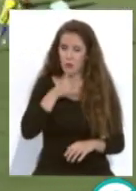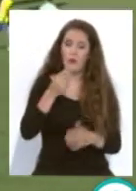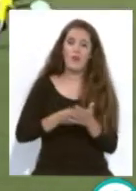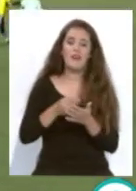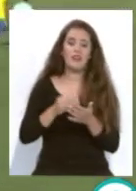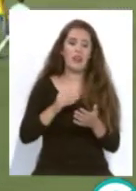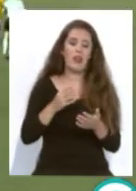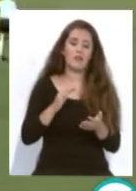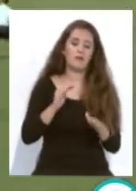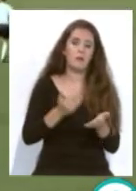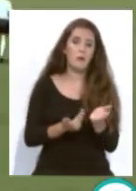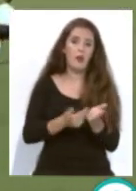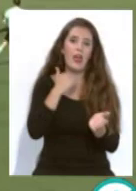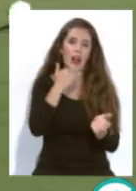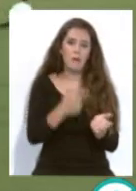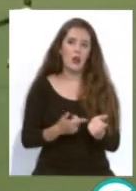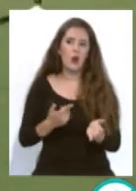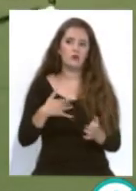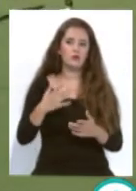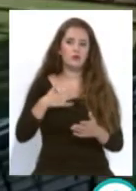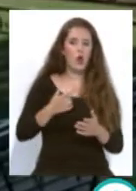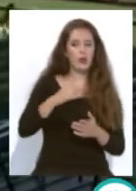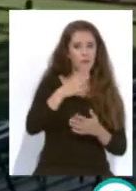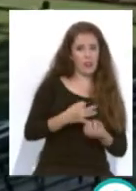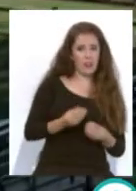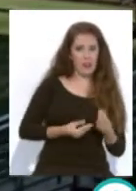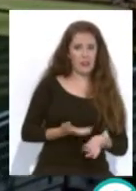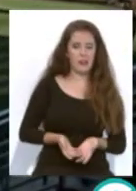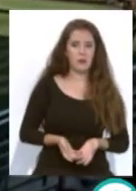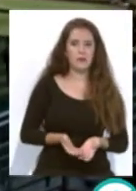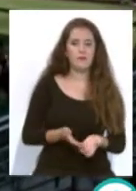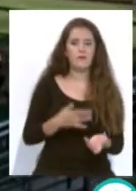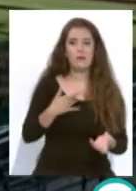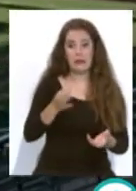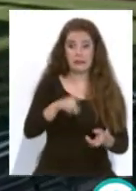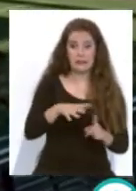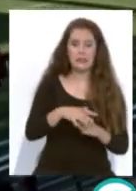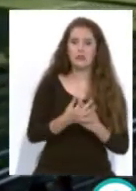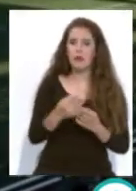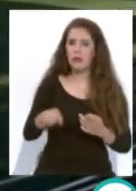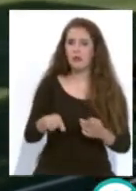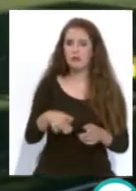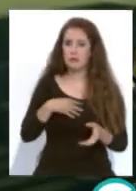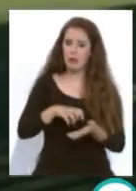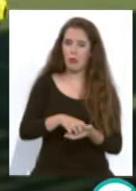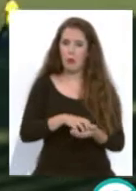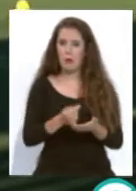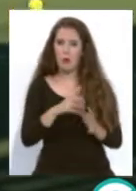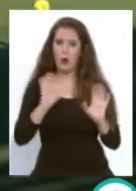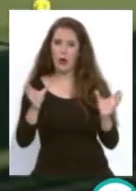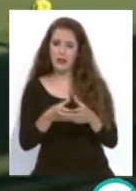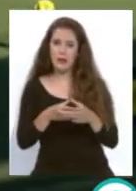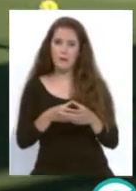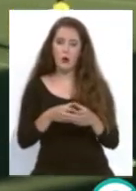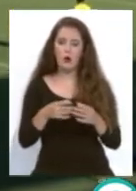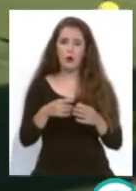algo pero no está en tu ADN hacerlo sin embargo en esta ocasión teníamos la duda de este equipo sobre todo